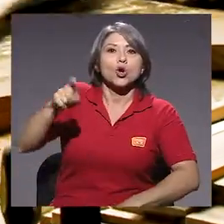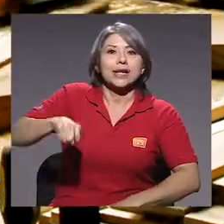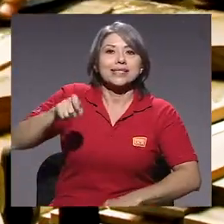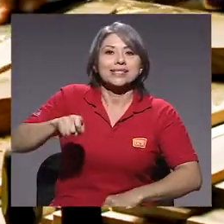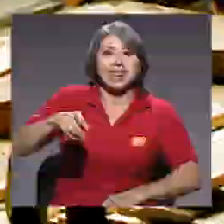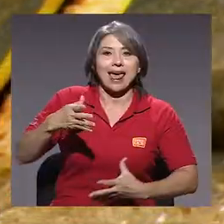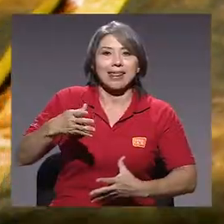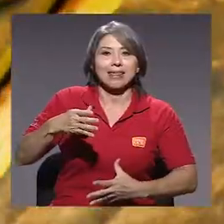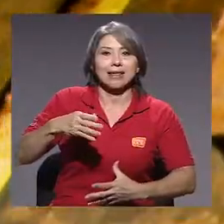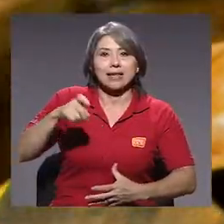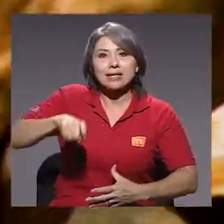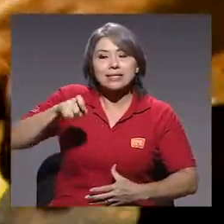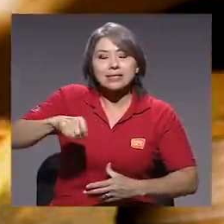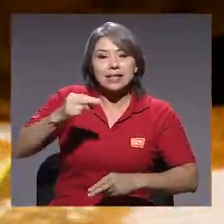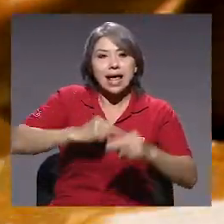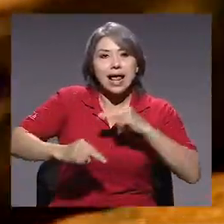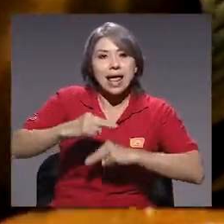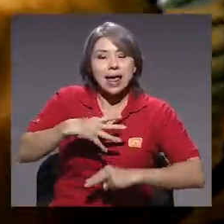por necesidad.